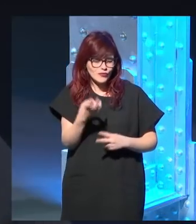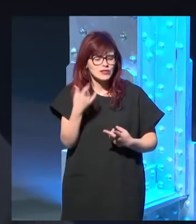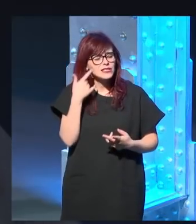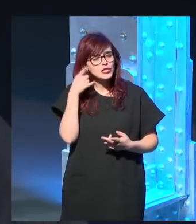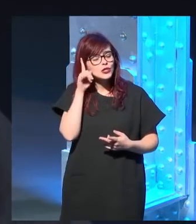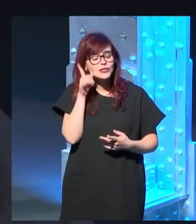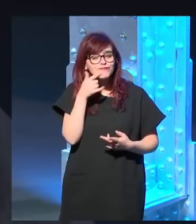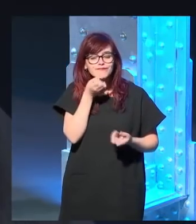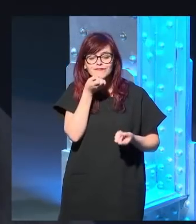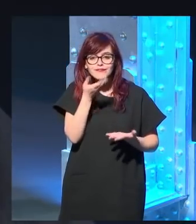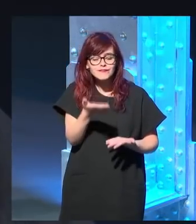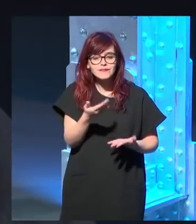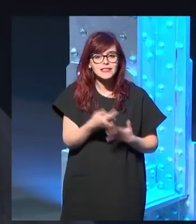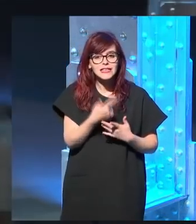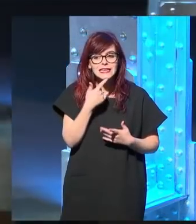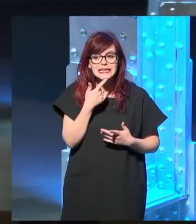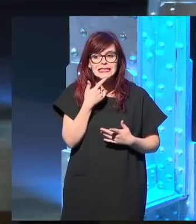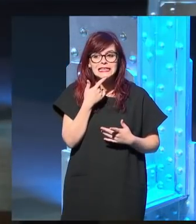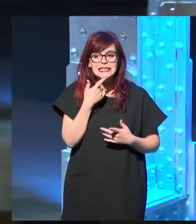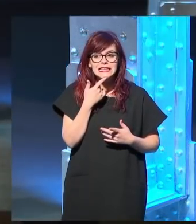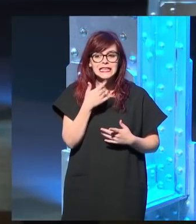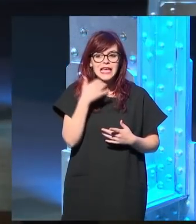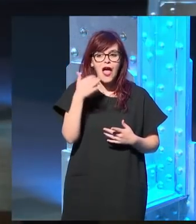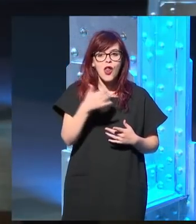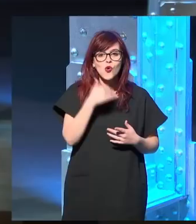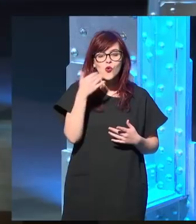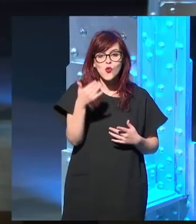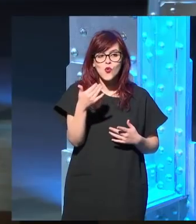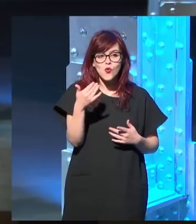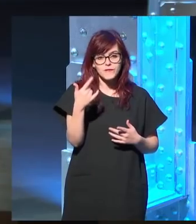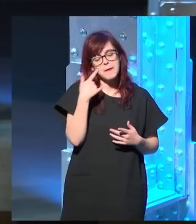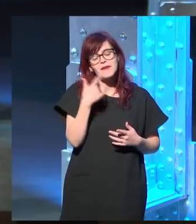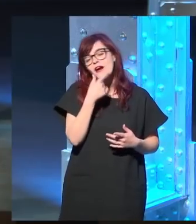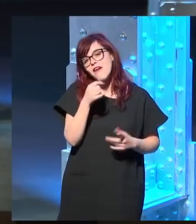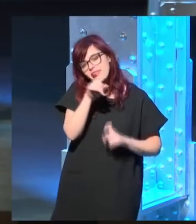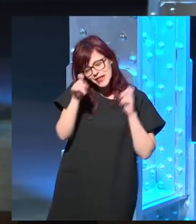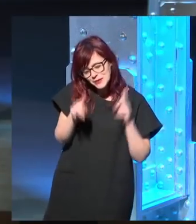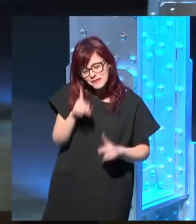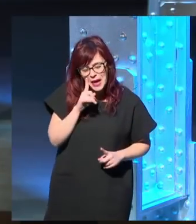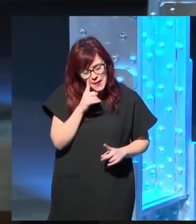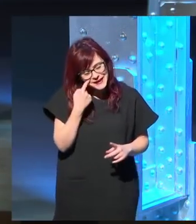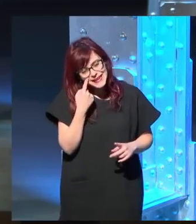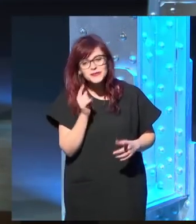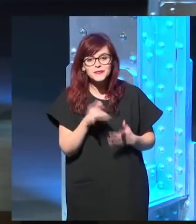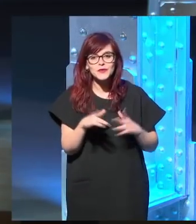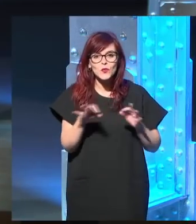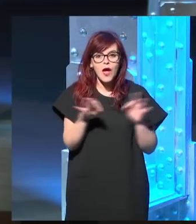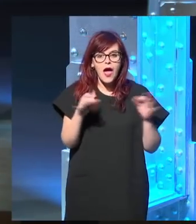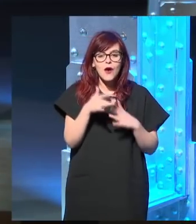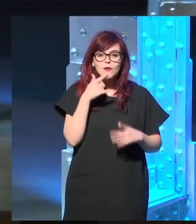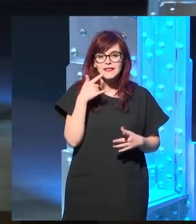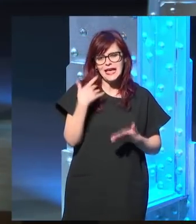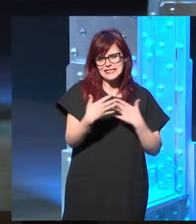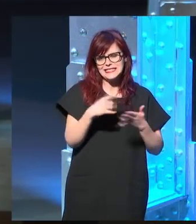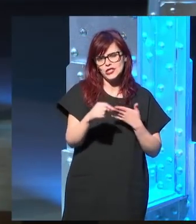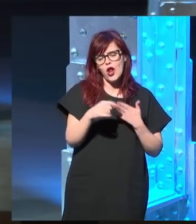no sé. ¿Y habría algún equivalente? Esa es fácil. Alguna de escritor grande.